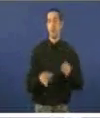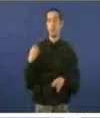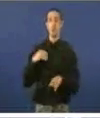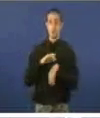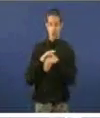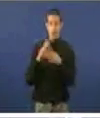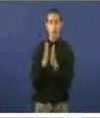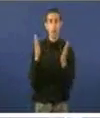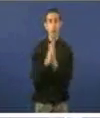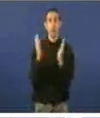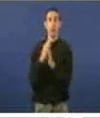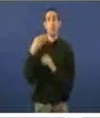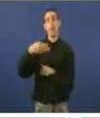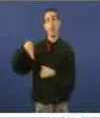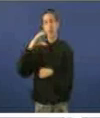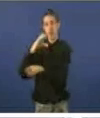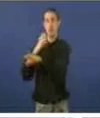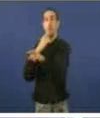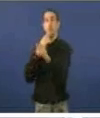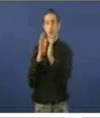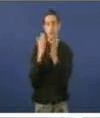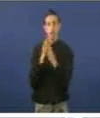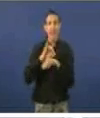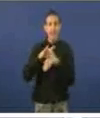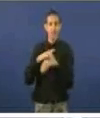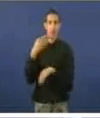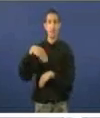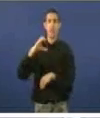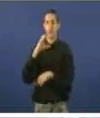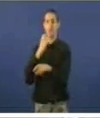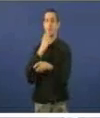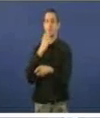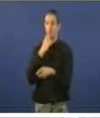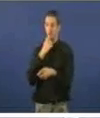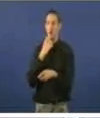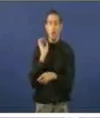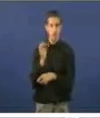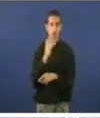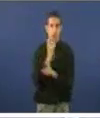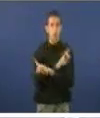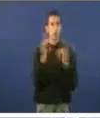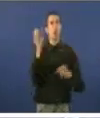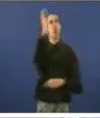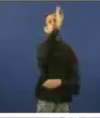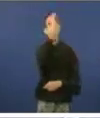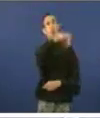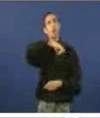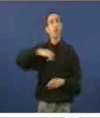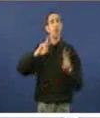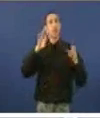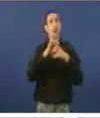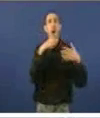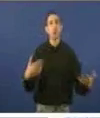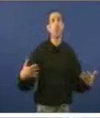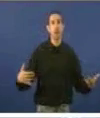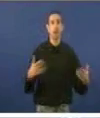da BBC. E o manual da BBC o que nos di é que sí, que se establece que se proíban dar opinións persoais sobre temas de actualidade